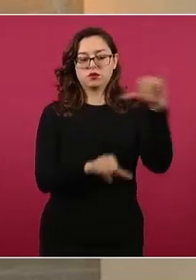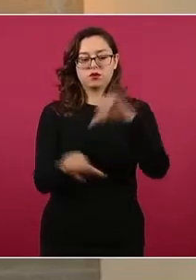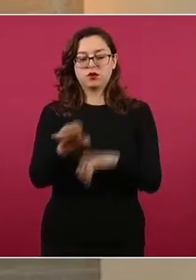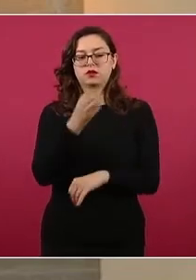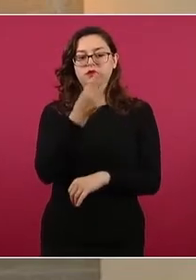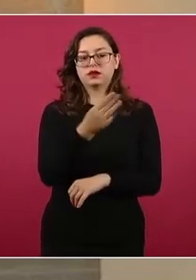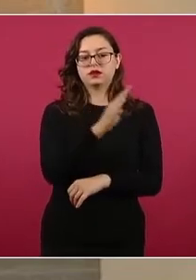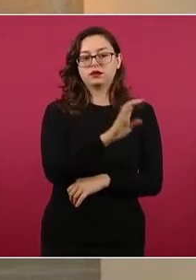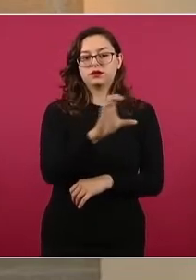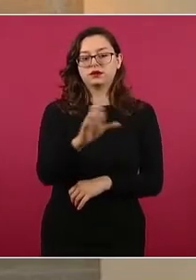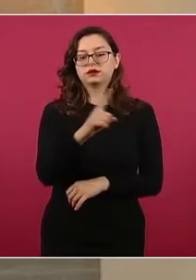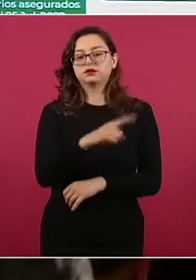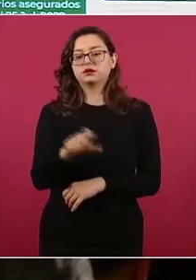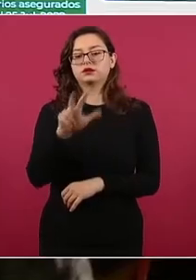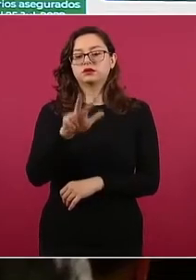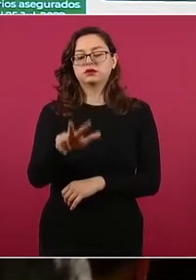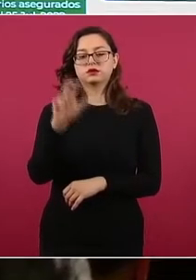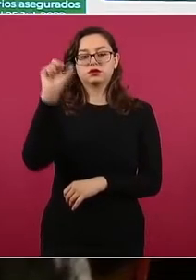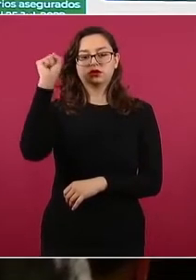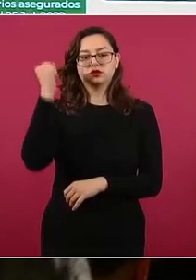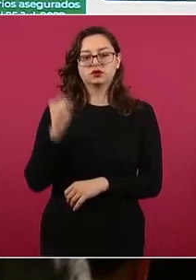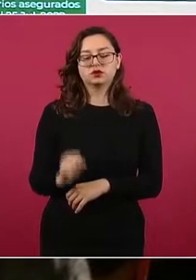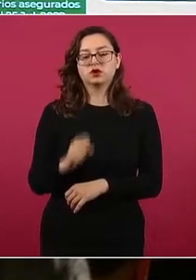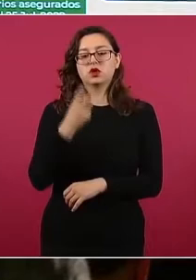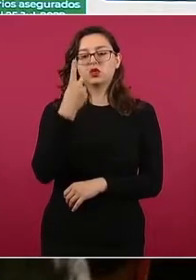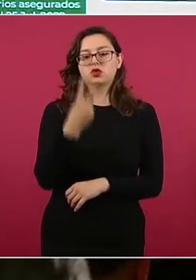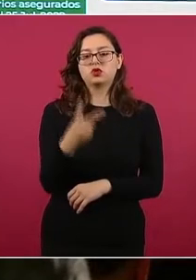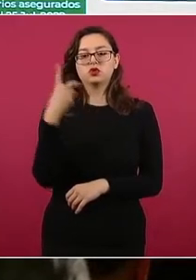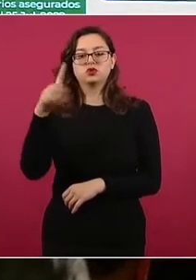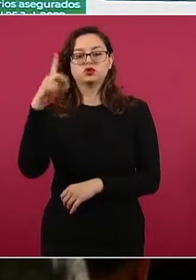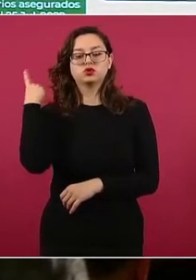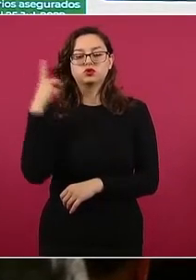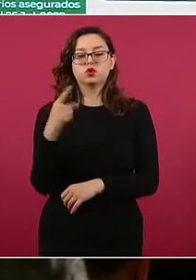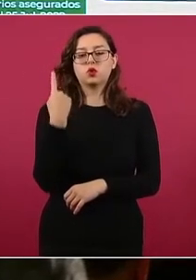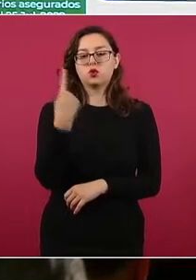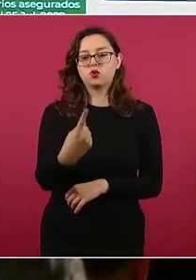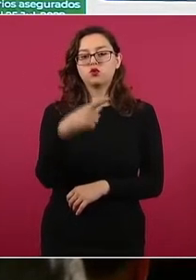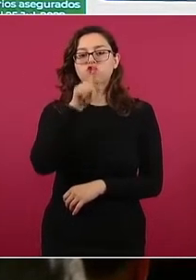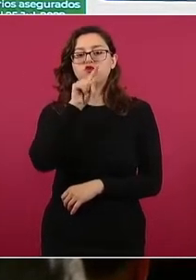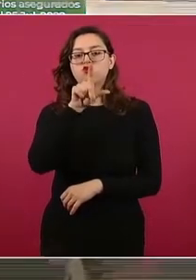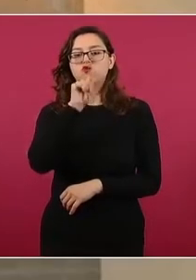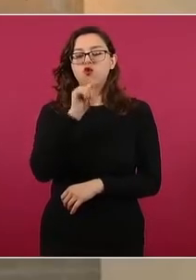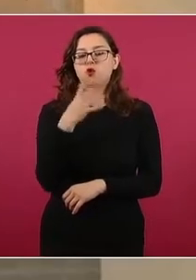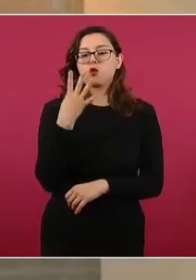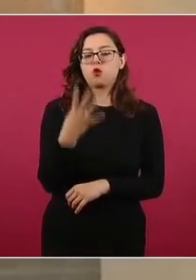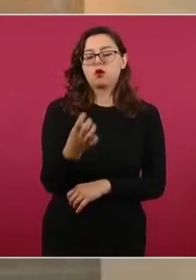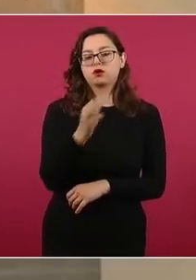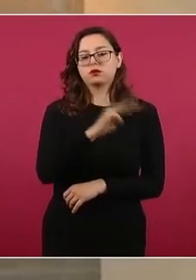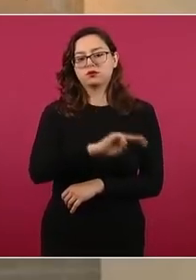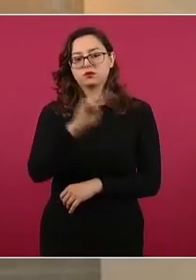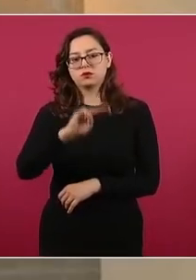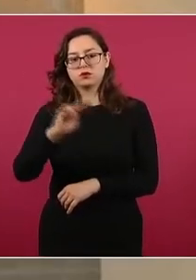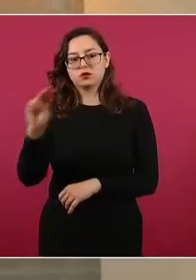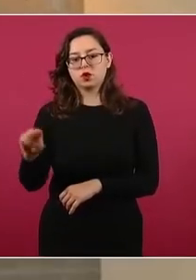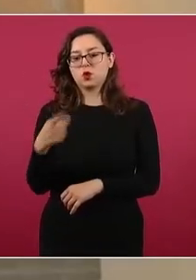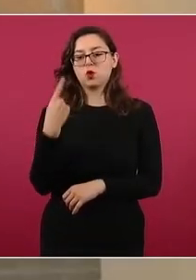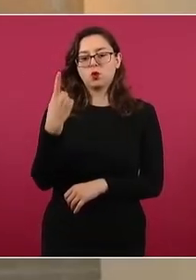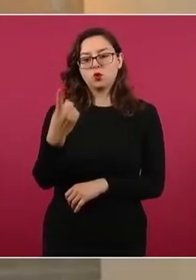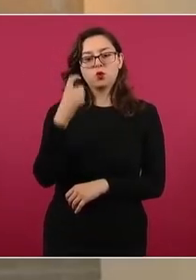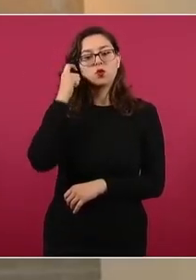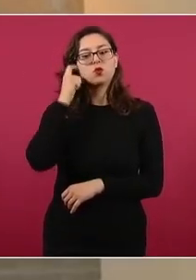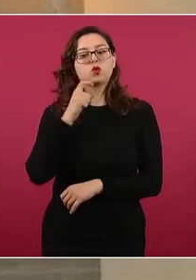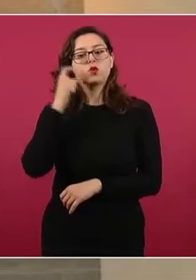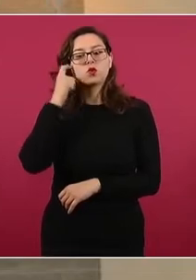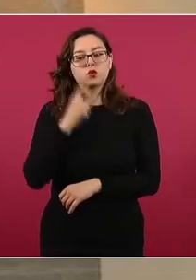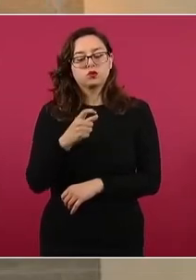California, 118 en Sinaloa, dos en Durango, uno en Jalisco, cuatro en Michoacán y uno en Guerrero,